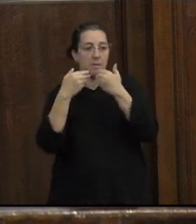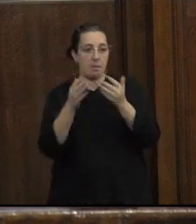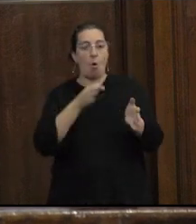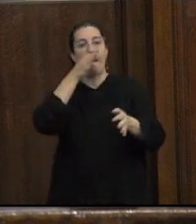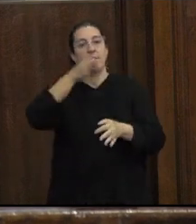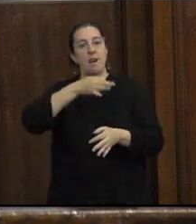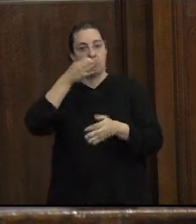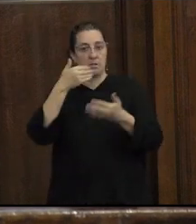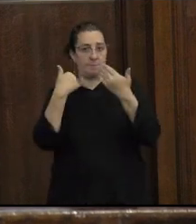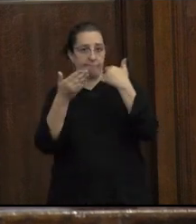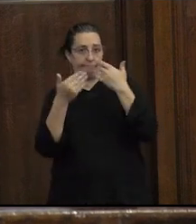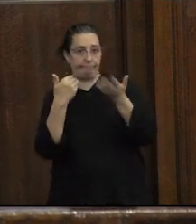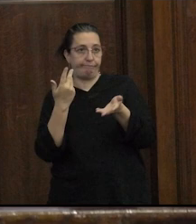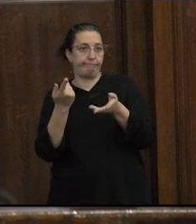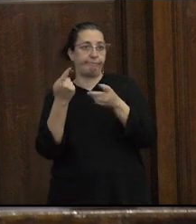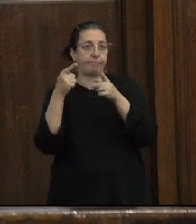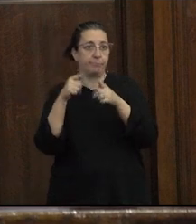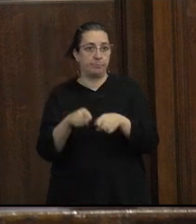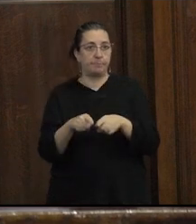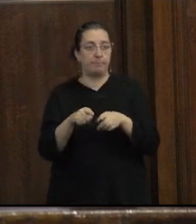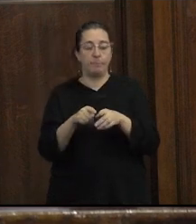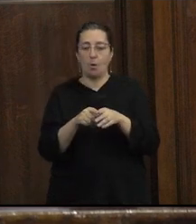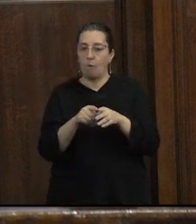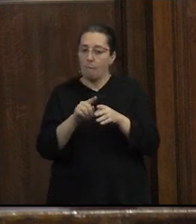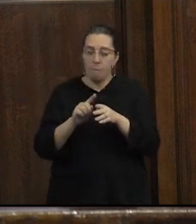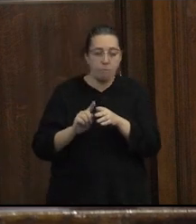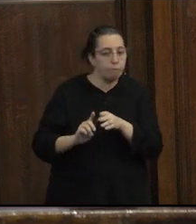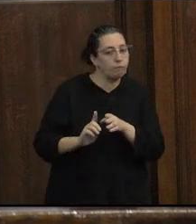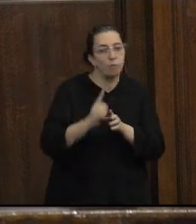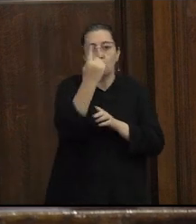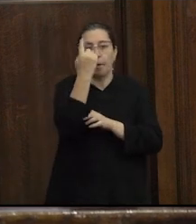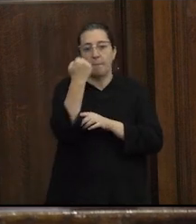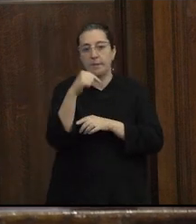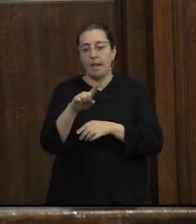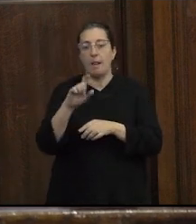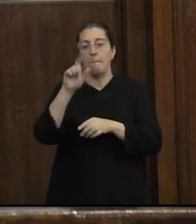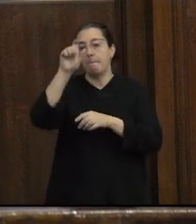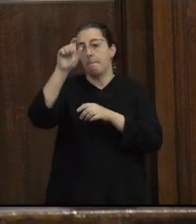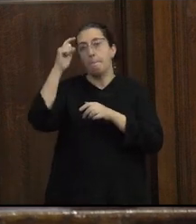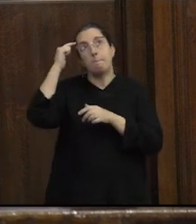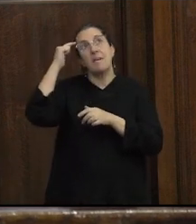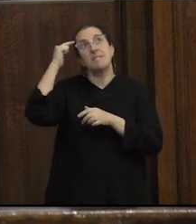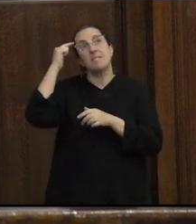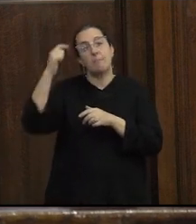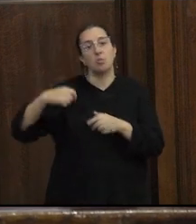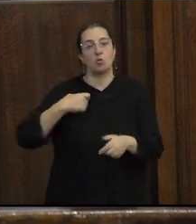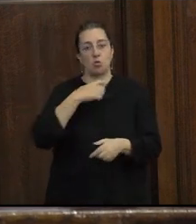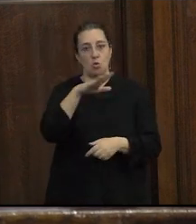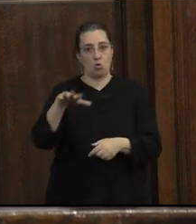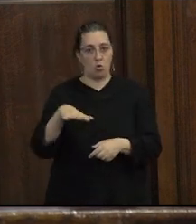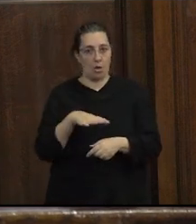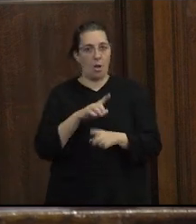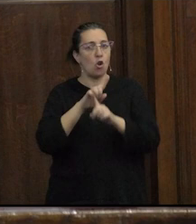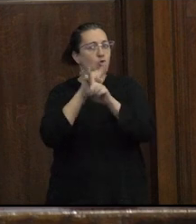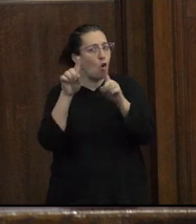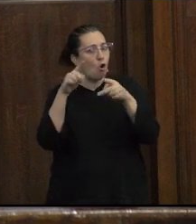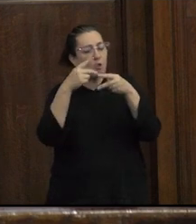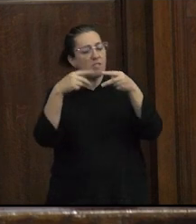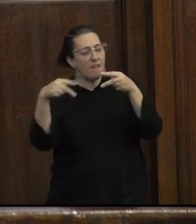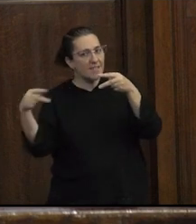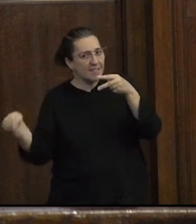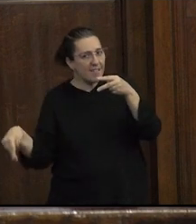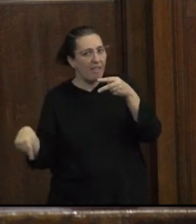dice y se convirtió en un eje del pensamiento social no estrictamente la diversidad sexo